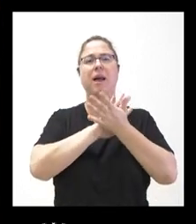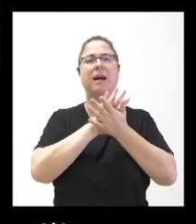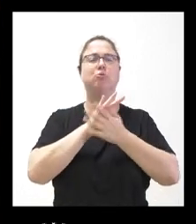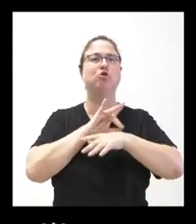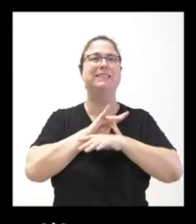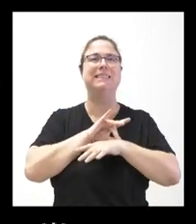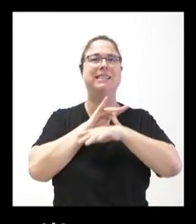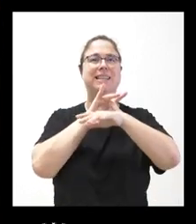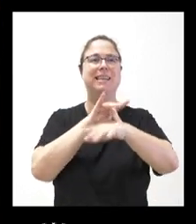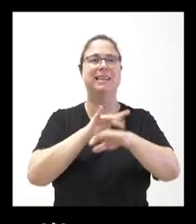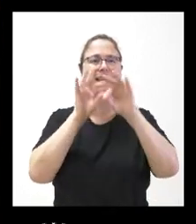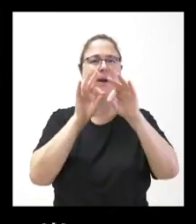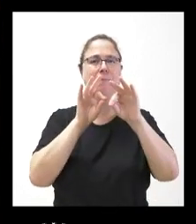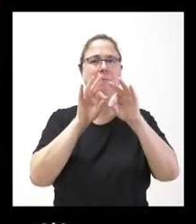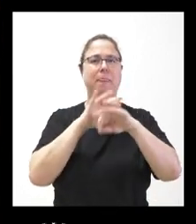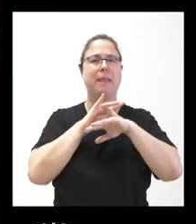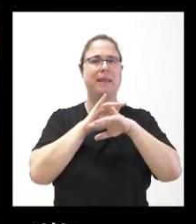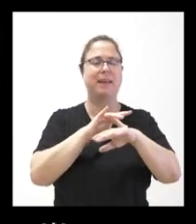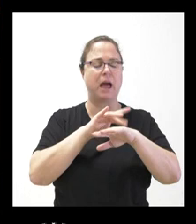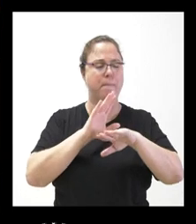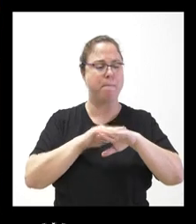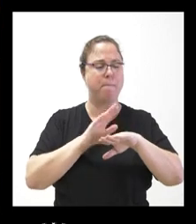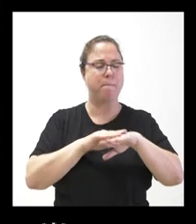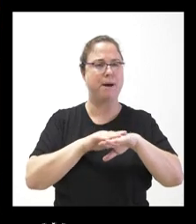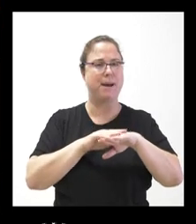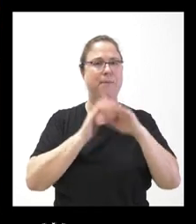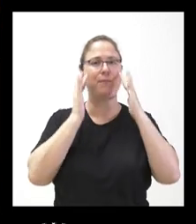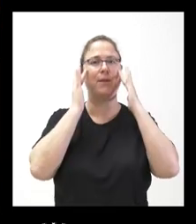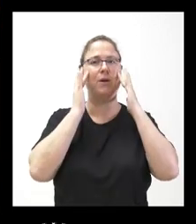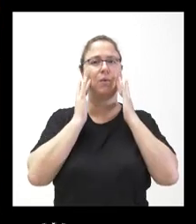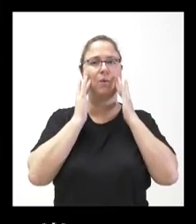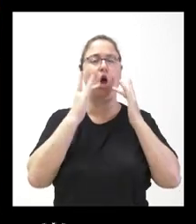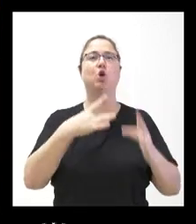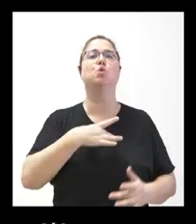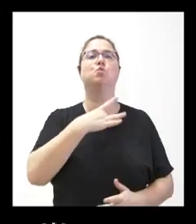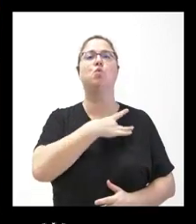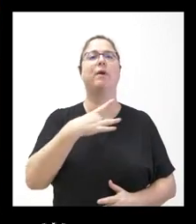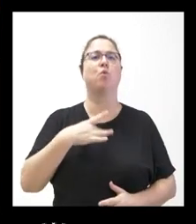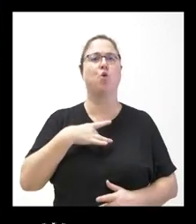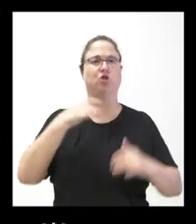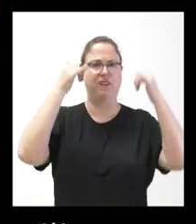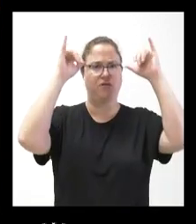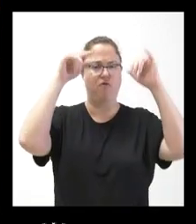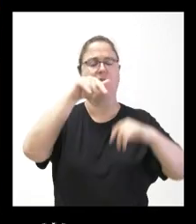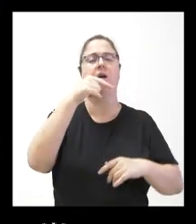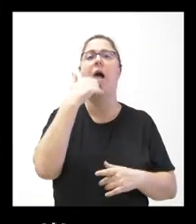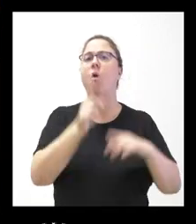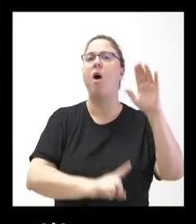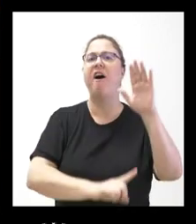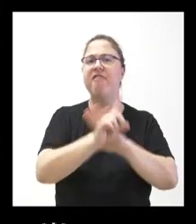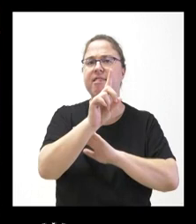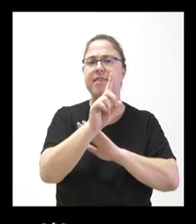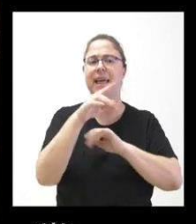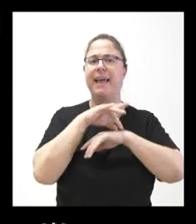el saneamiento con la tuberculosis, etc. No sé si ha habido algún avance en ese sentido. Si está ya aprobada la